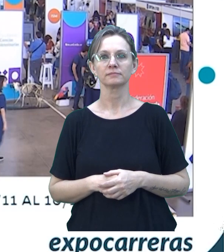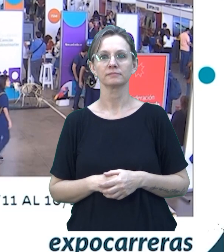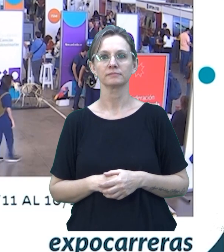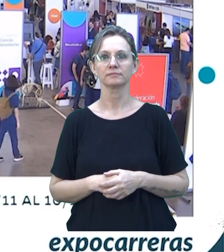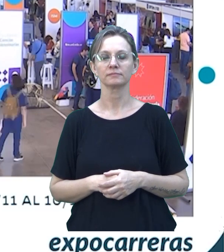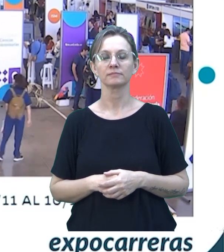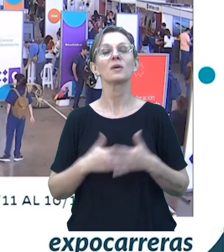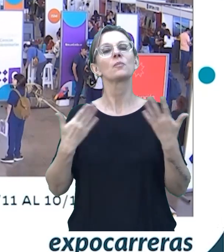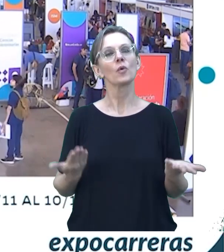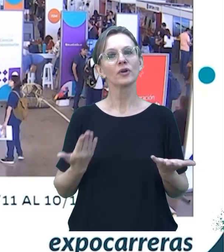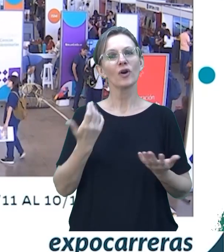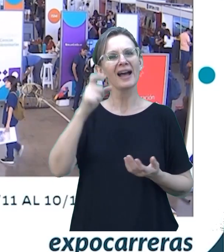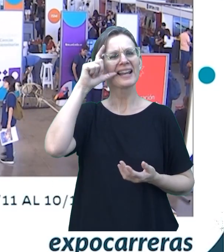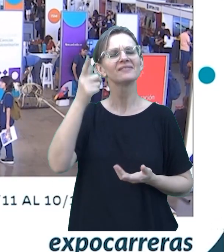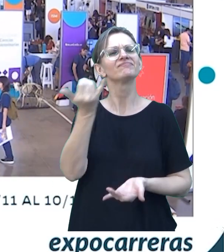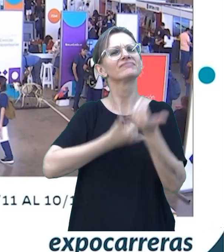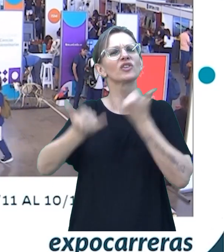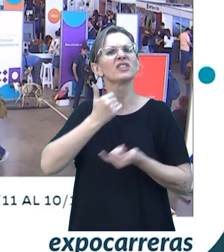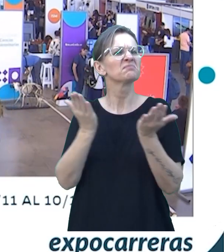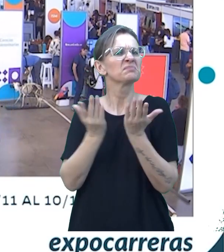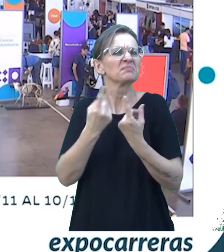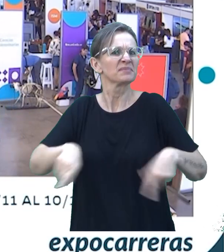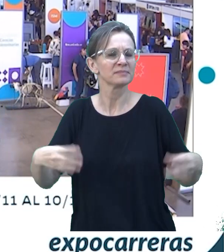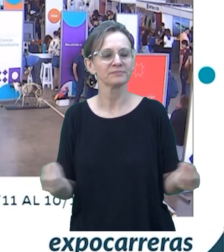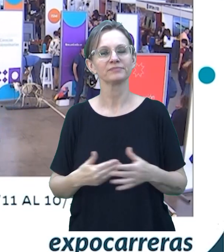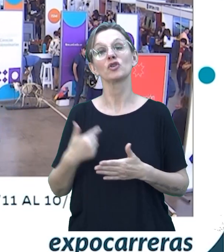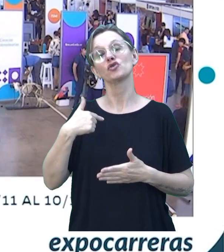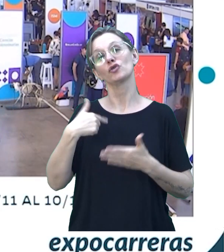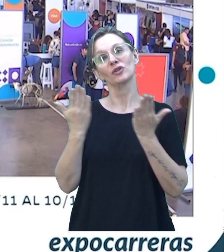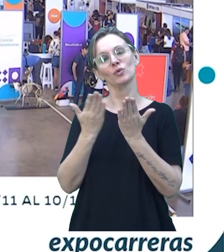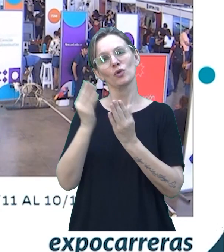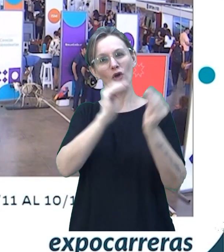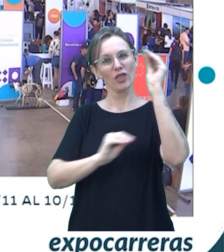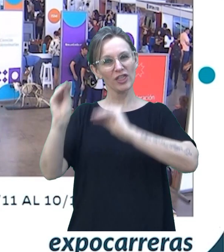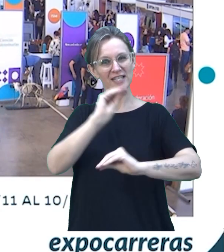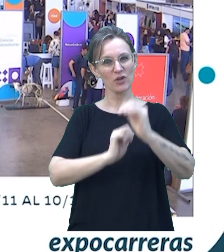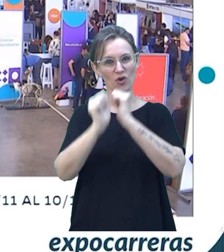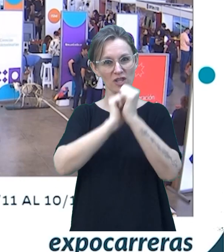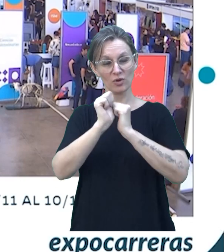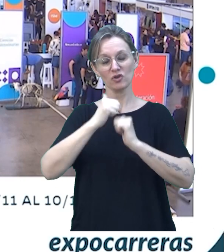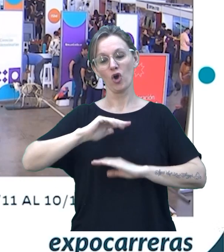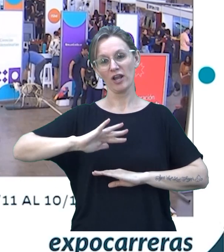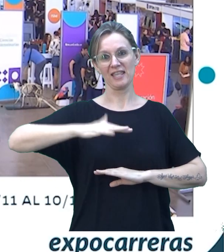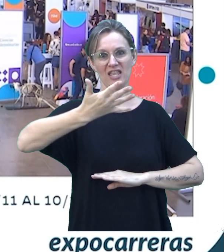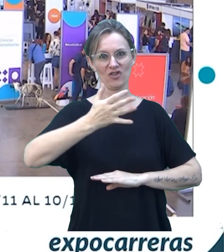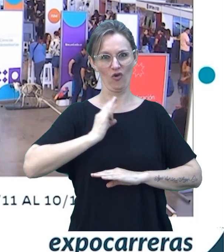Bueno Ale, vos sos, ¿qué estudiaste? Contanos. Bueno, yo estudio Diseño Industrial. Bien. Bueno, este es mi quinto año de cursado ya.